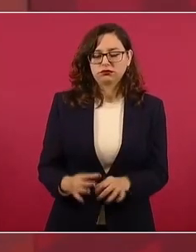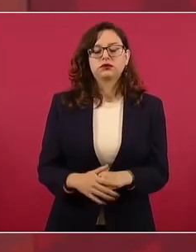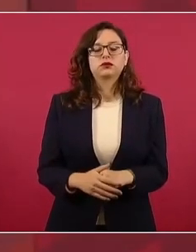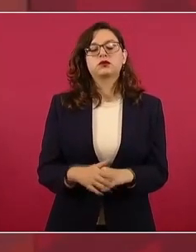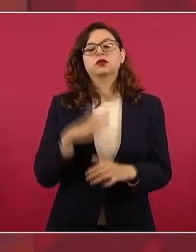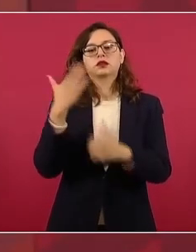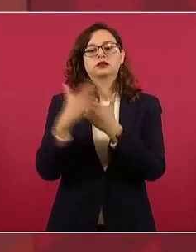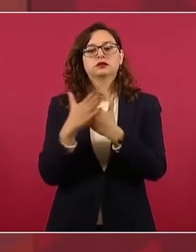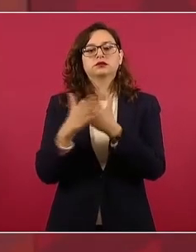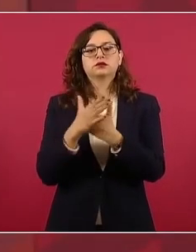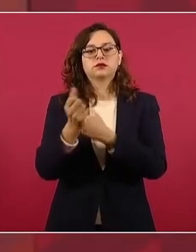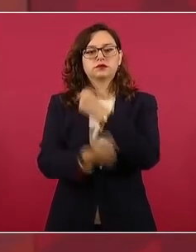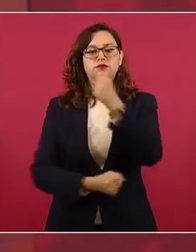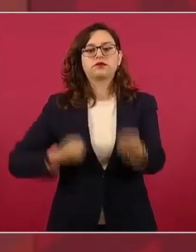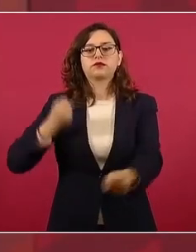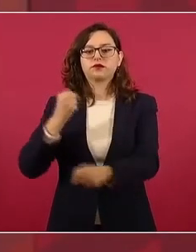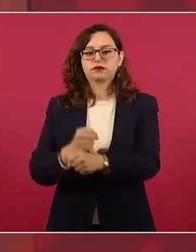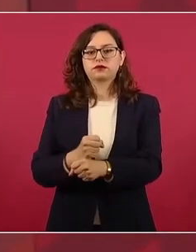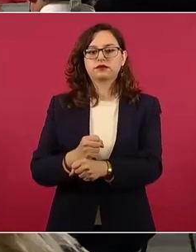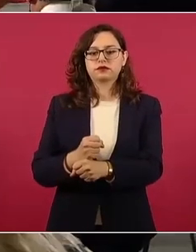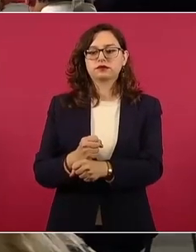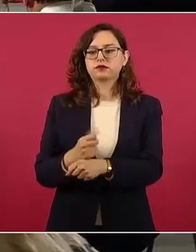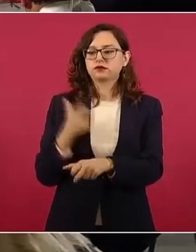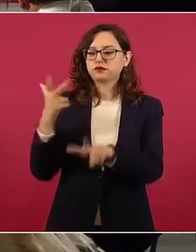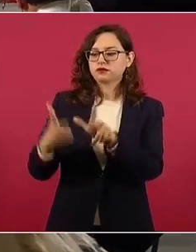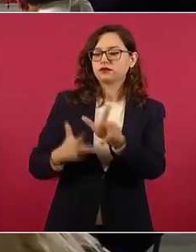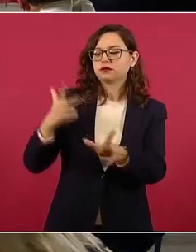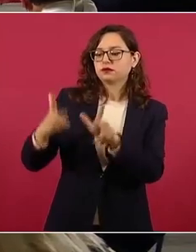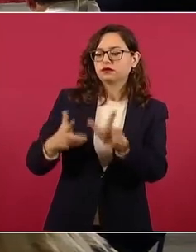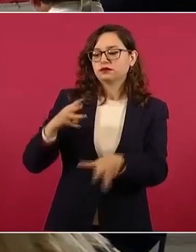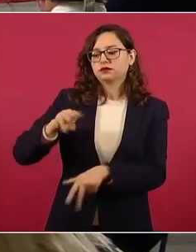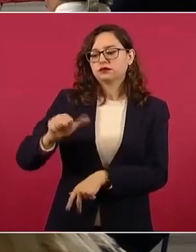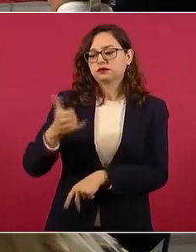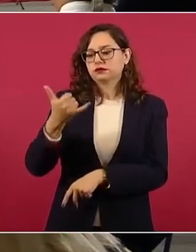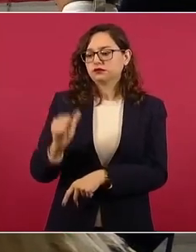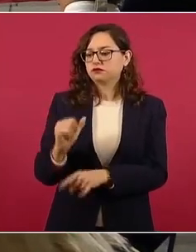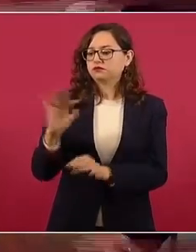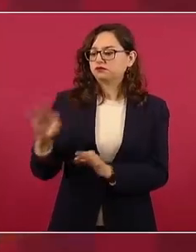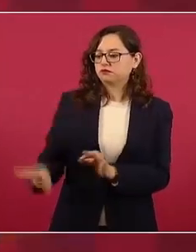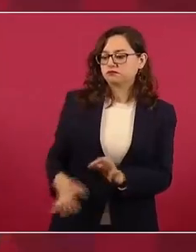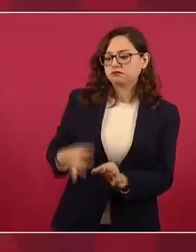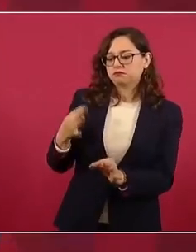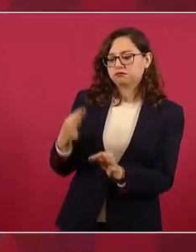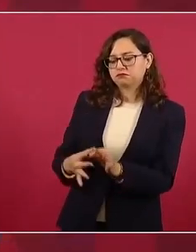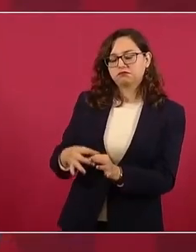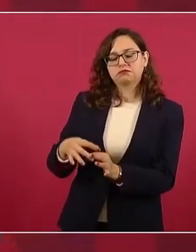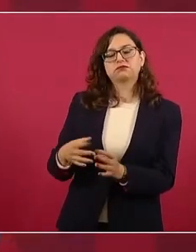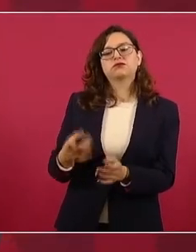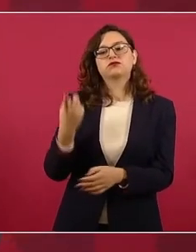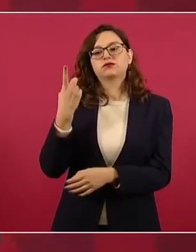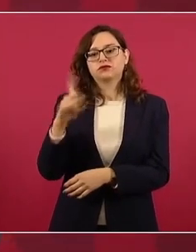Maya en diciembre del año próximo.